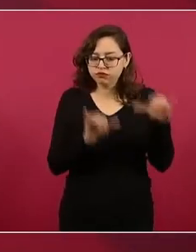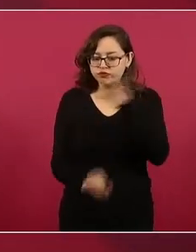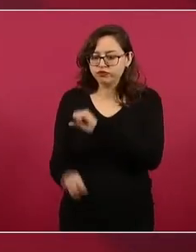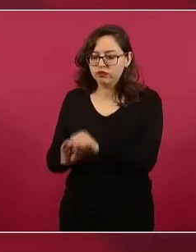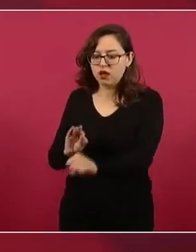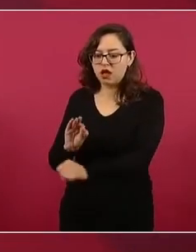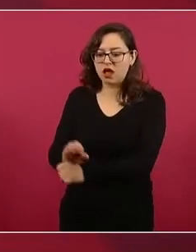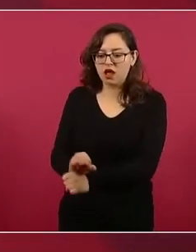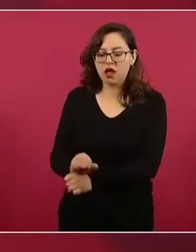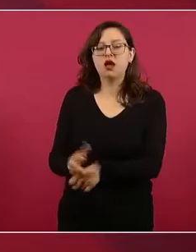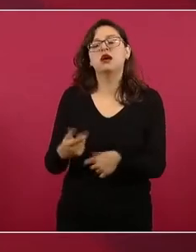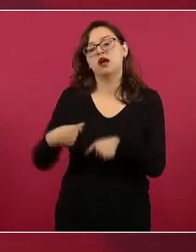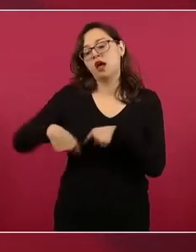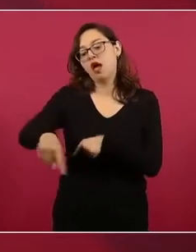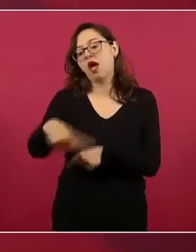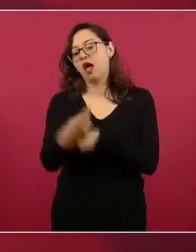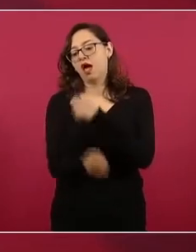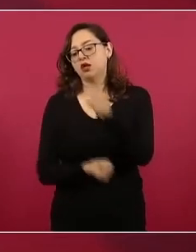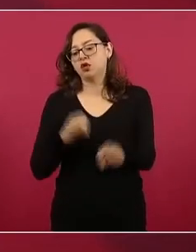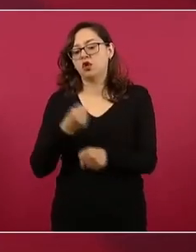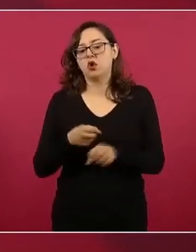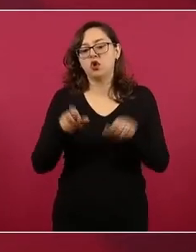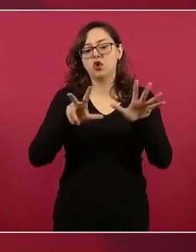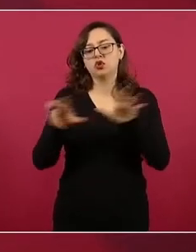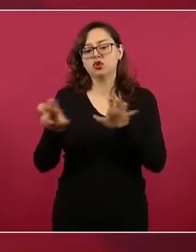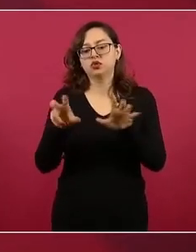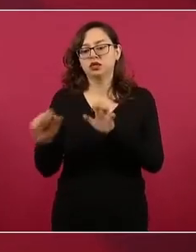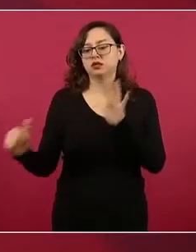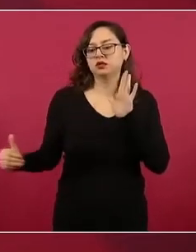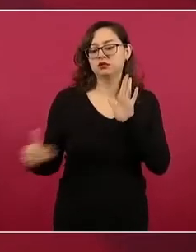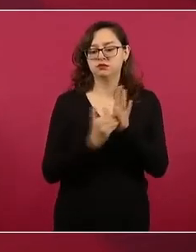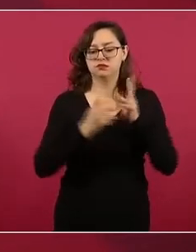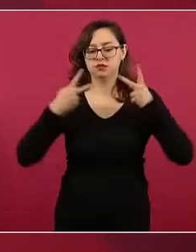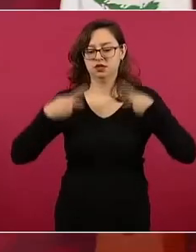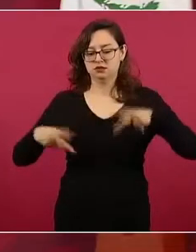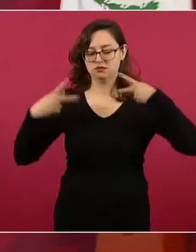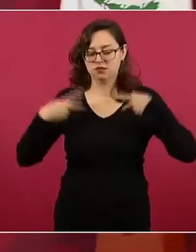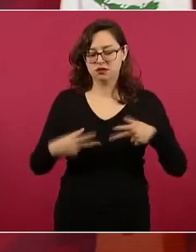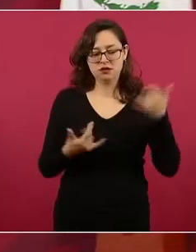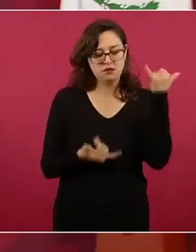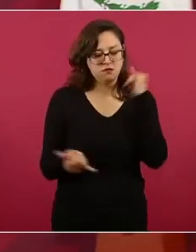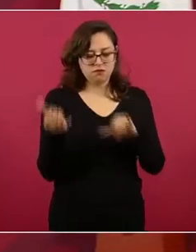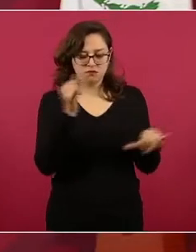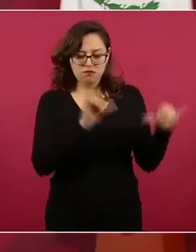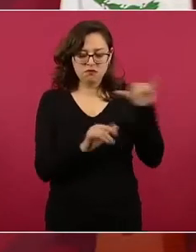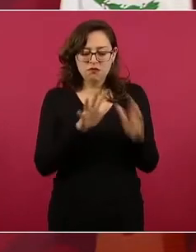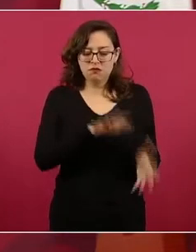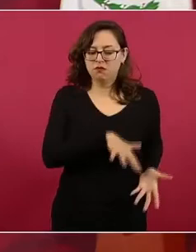productores este año, 800 mil productores